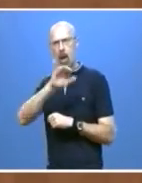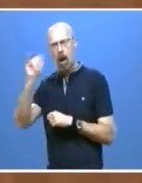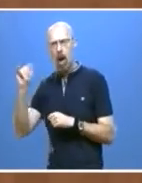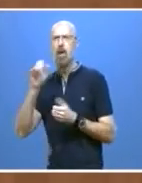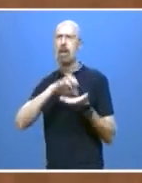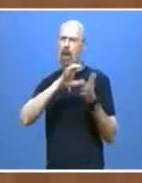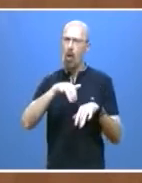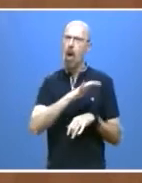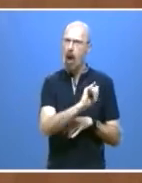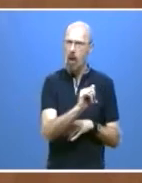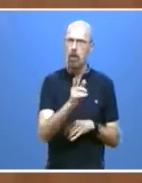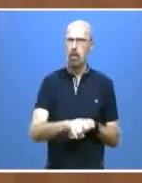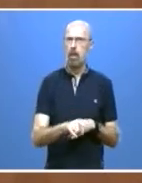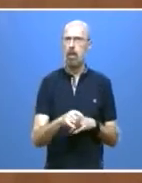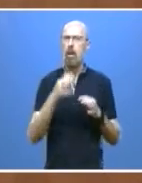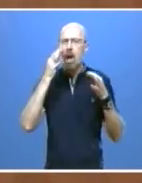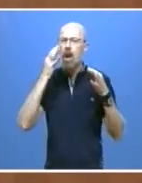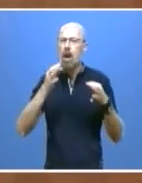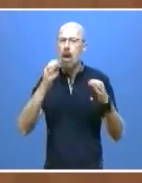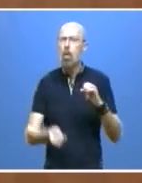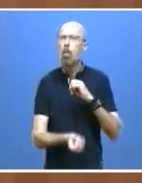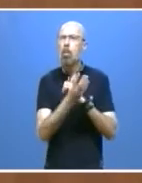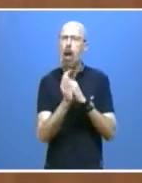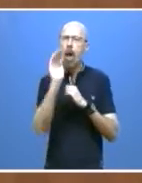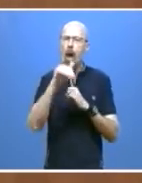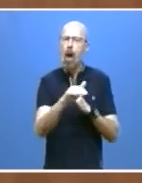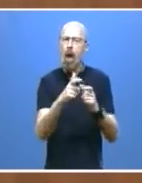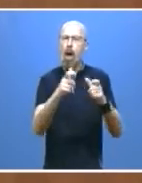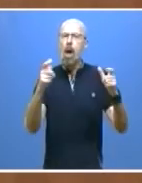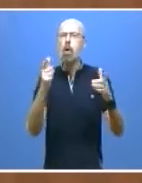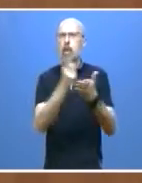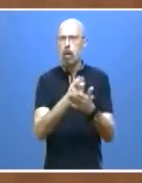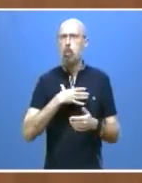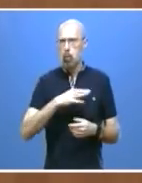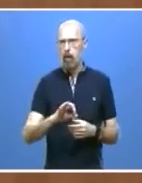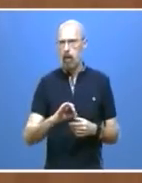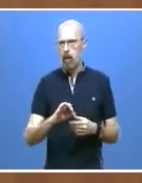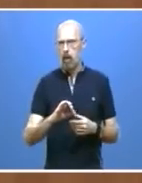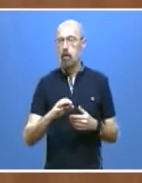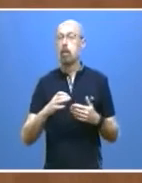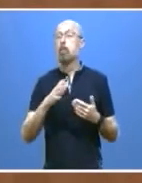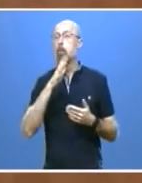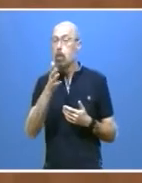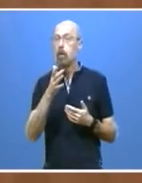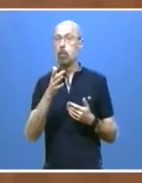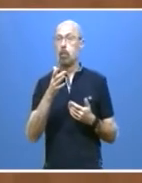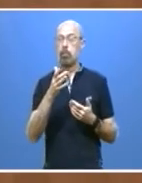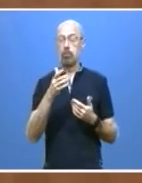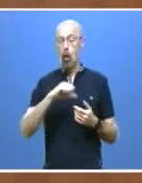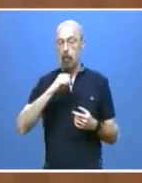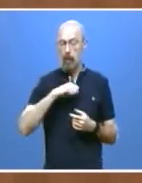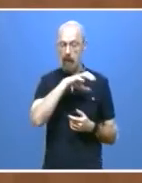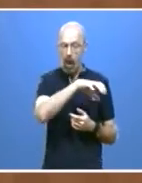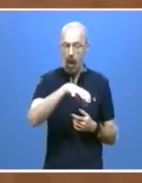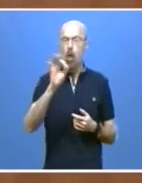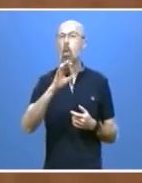y existe un riesgo real de rebrotes. Los centros sanitarios, los hospitales, los centros de salud y los